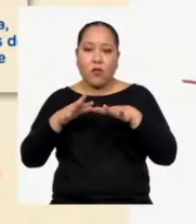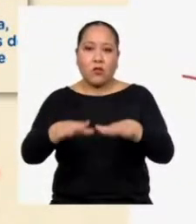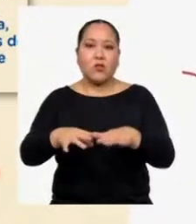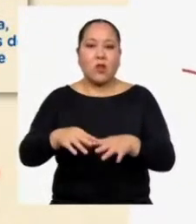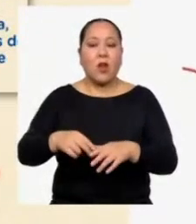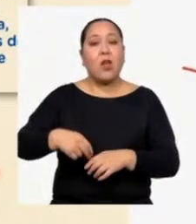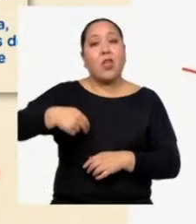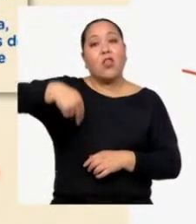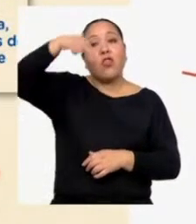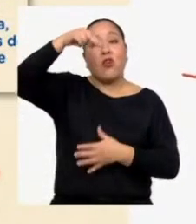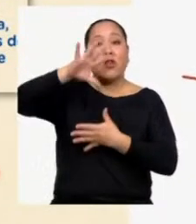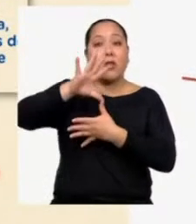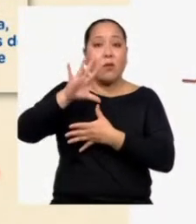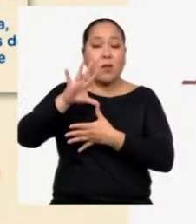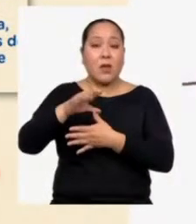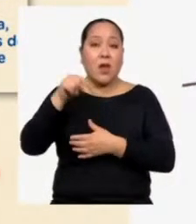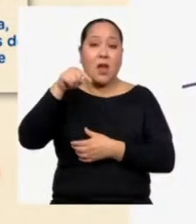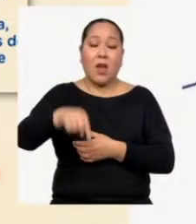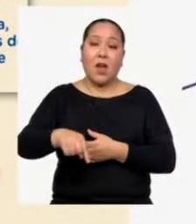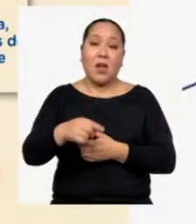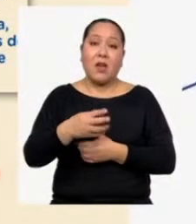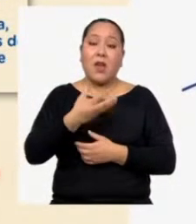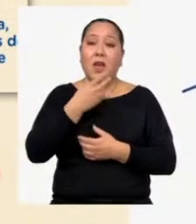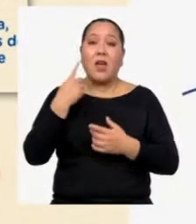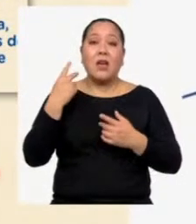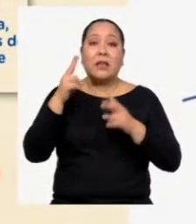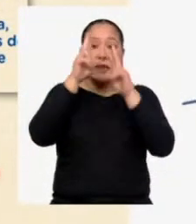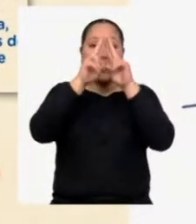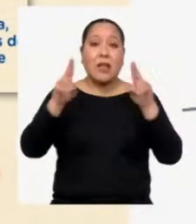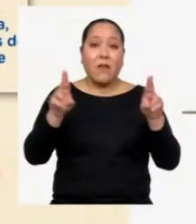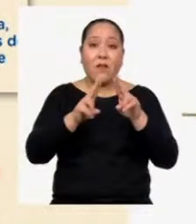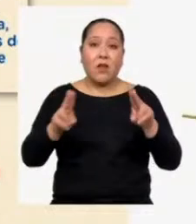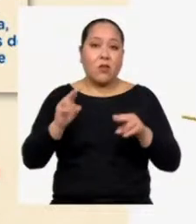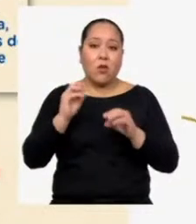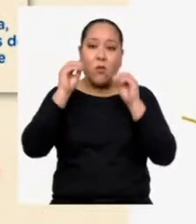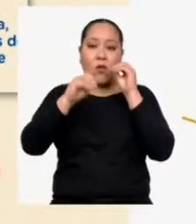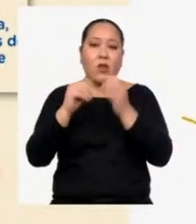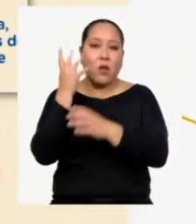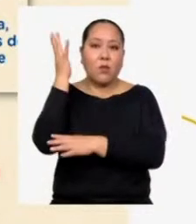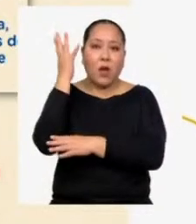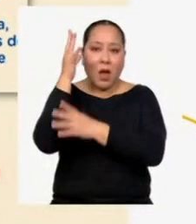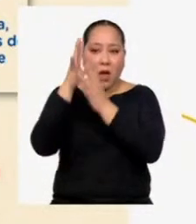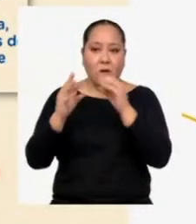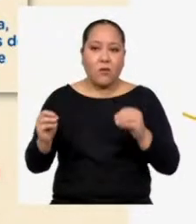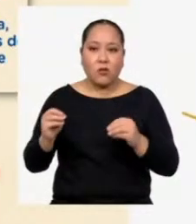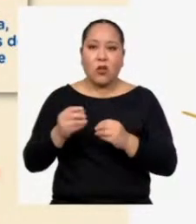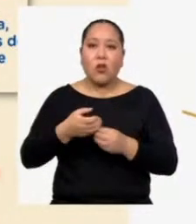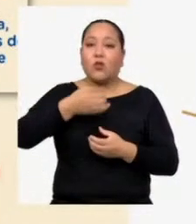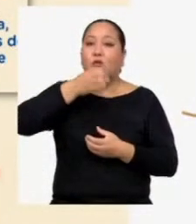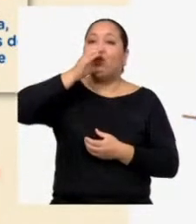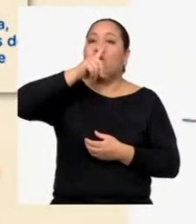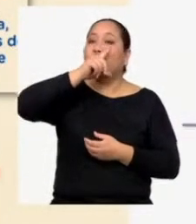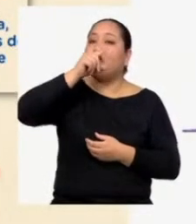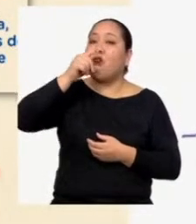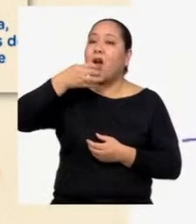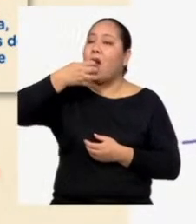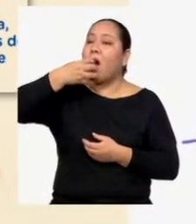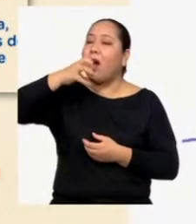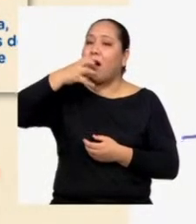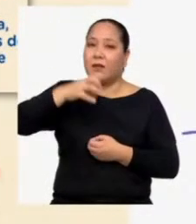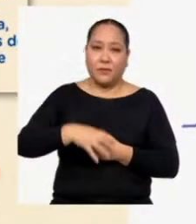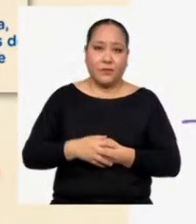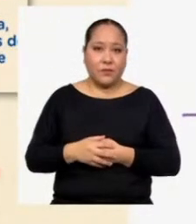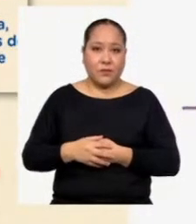norteamericana En navidad, no armaríamos un árbol Ni tomaríamos chocolate caliente Si el